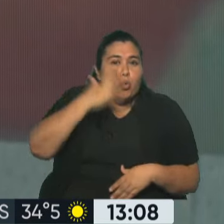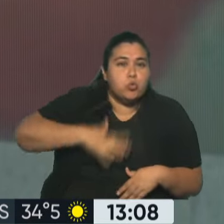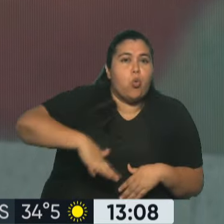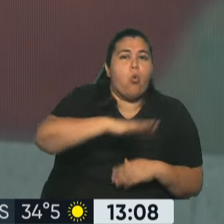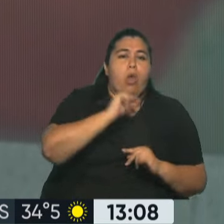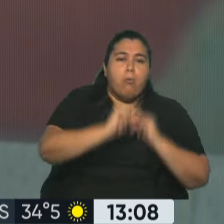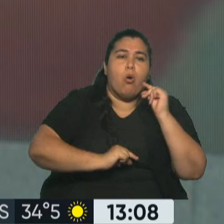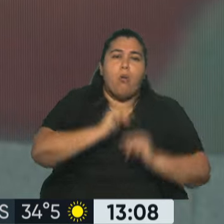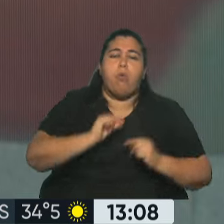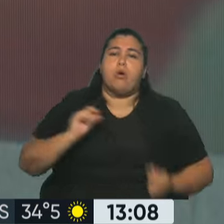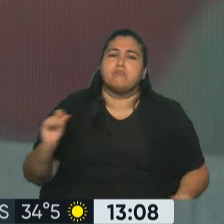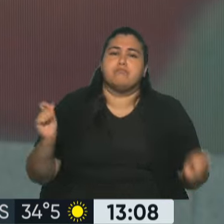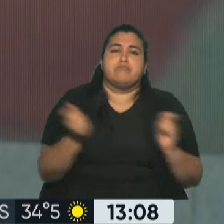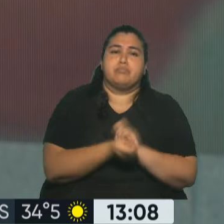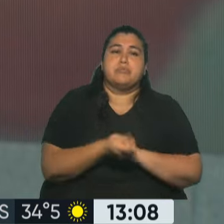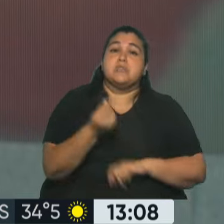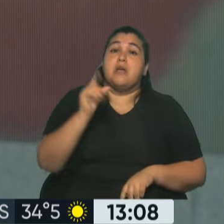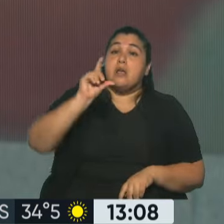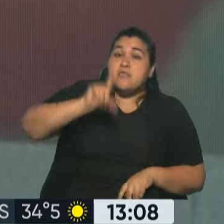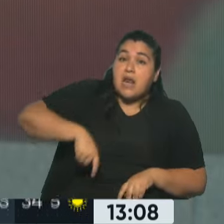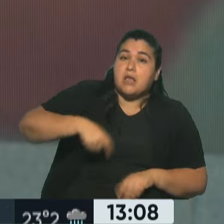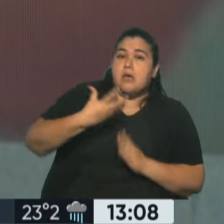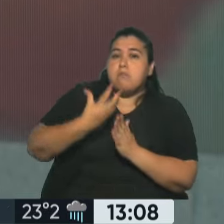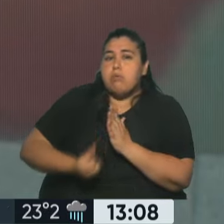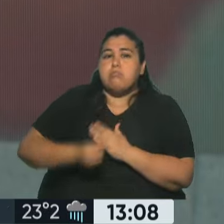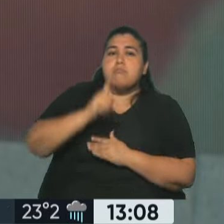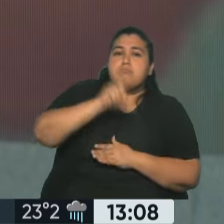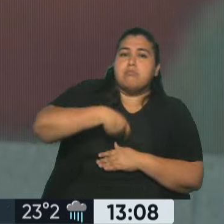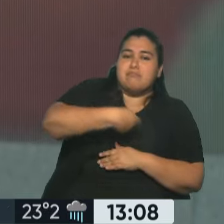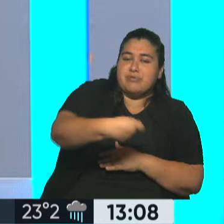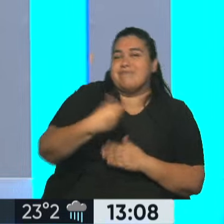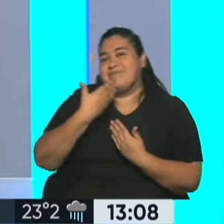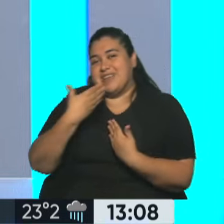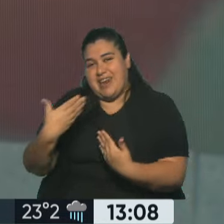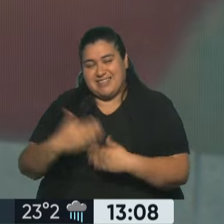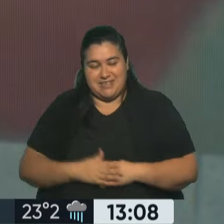abonar con tarjeta de débito o con tarjeta de crédito. Gracias. Seguimos así.